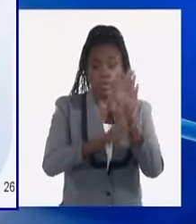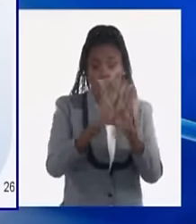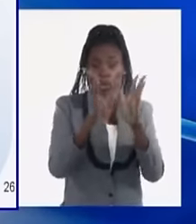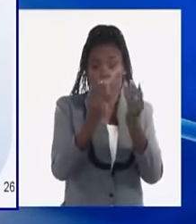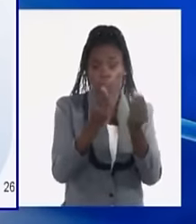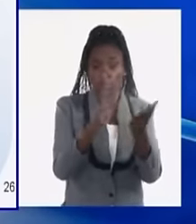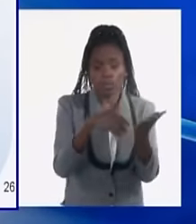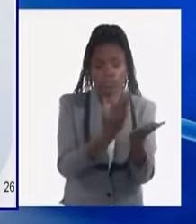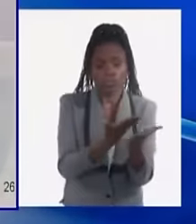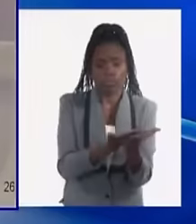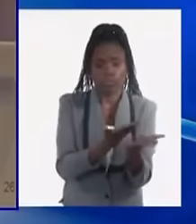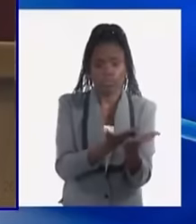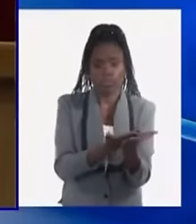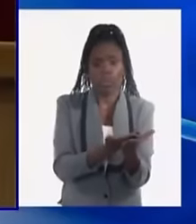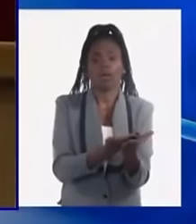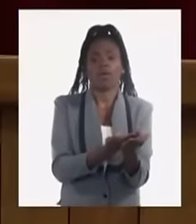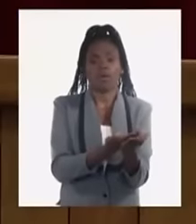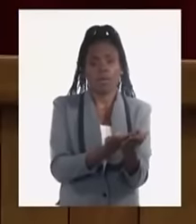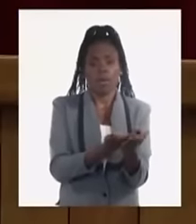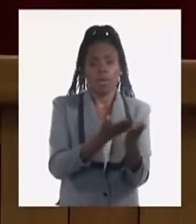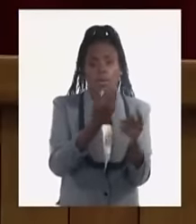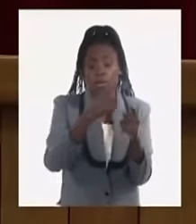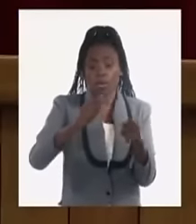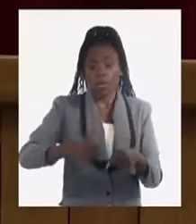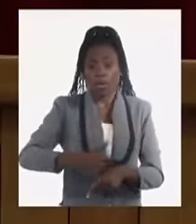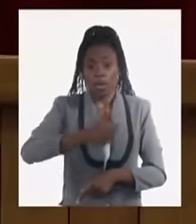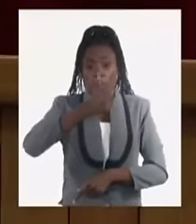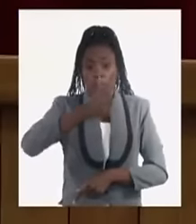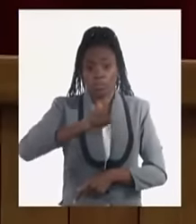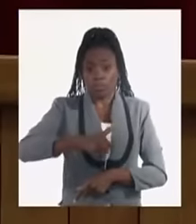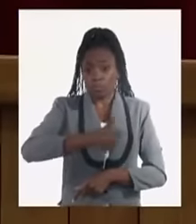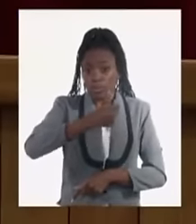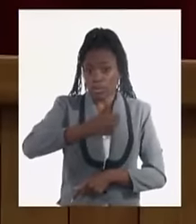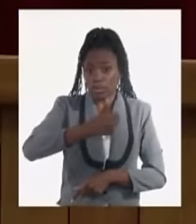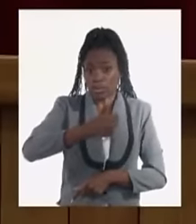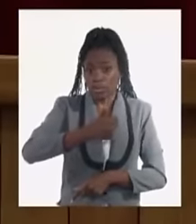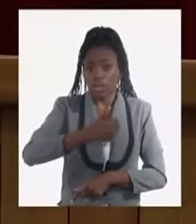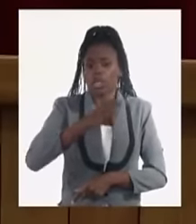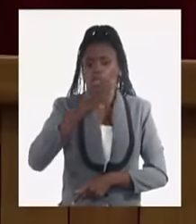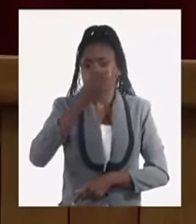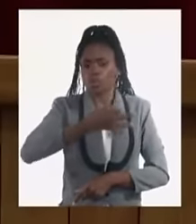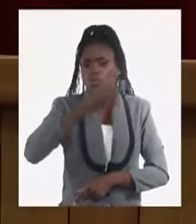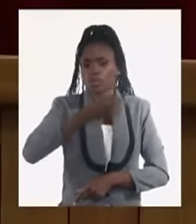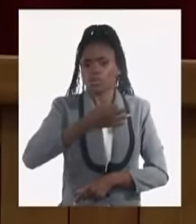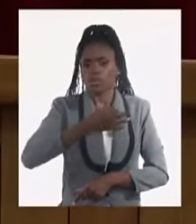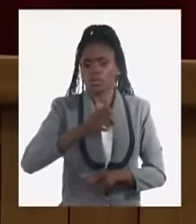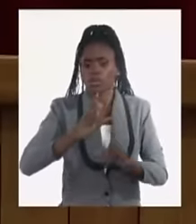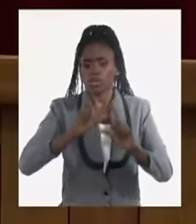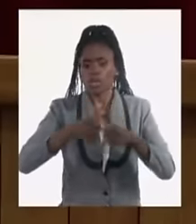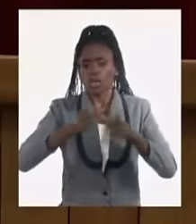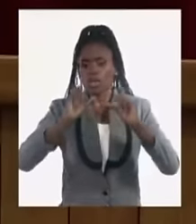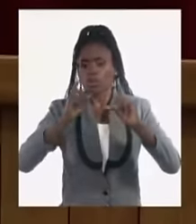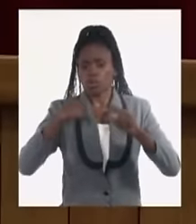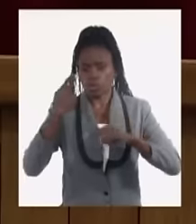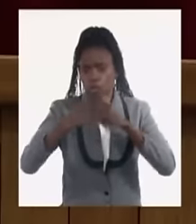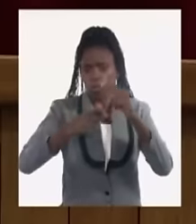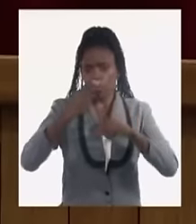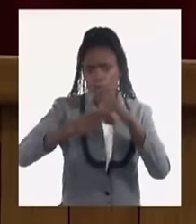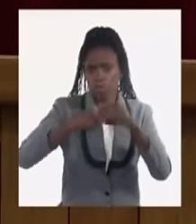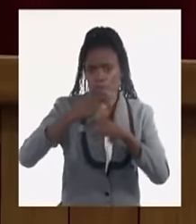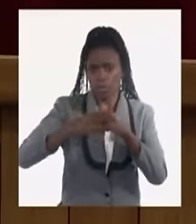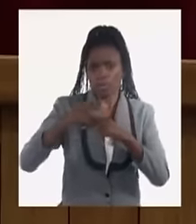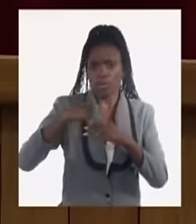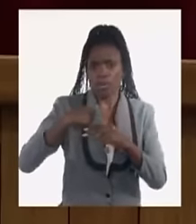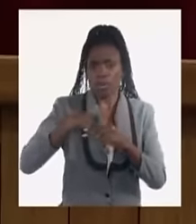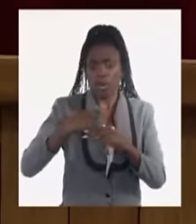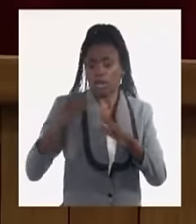solicitudes que el presidente ahora lo comentaba en las reuniones que hemos hecho, que hay